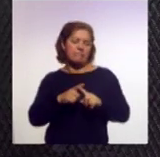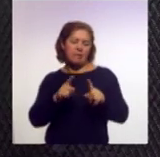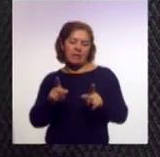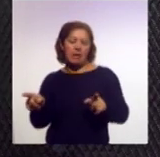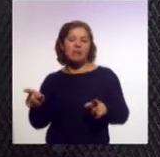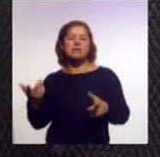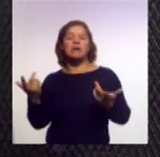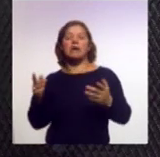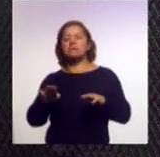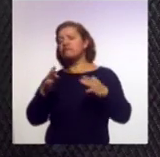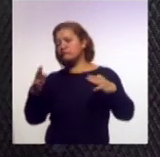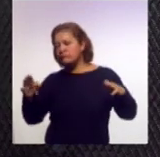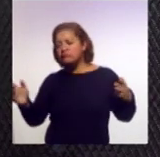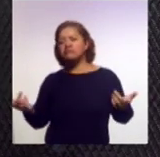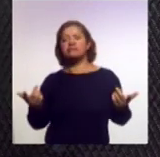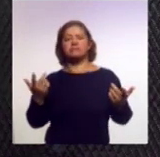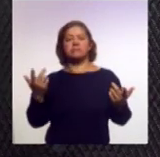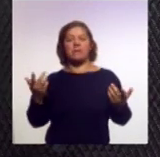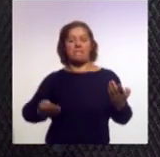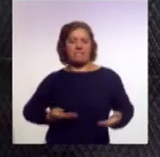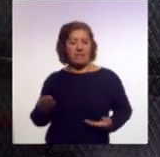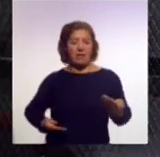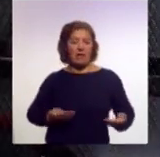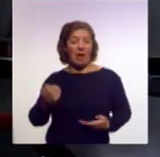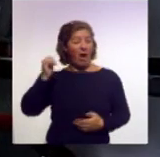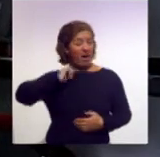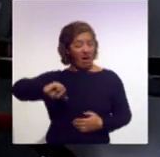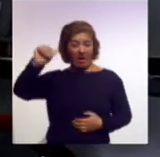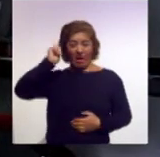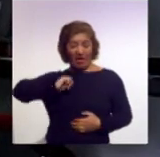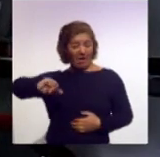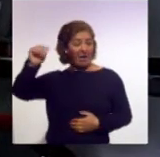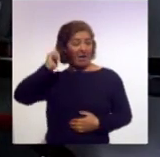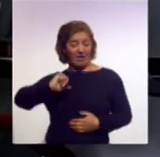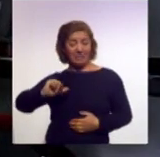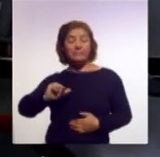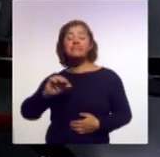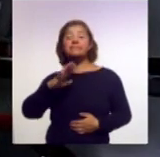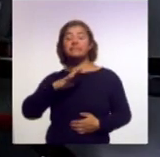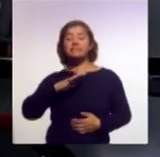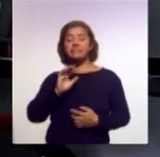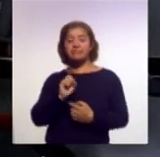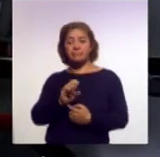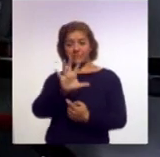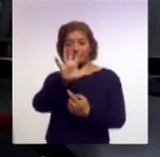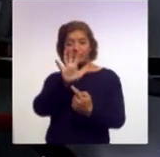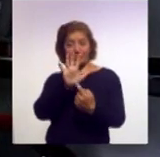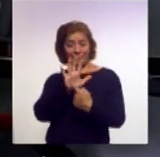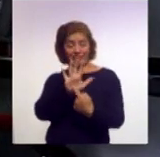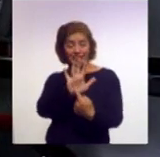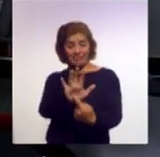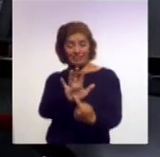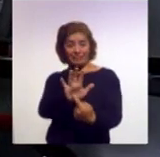de grupos de danza prehispánica, tenemos la exposición de un herpentario que